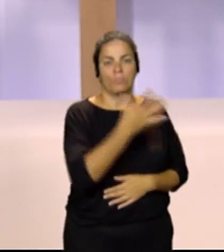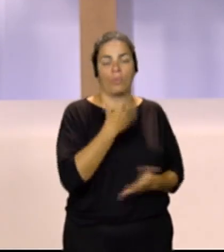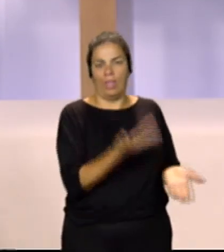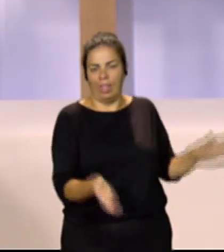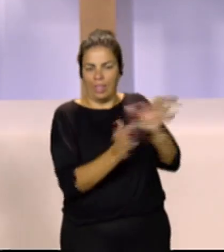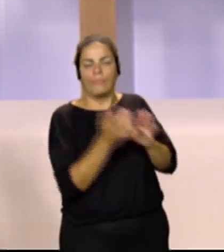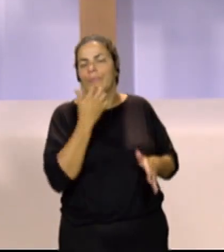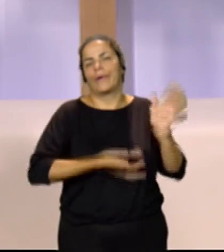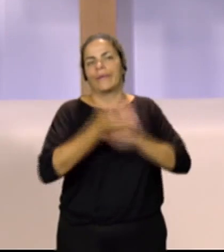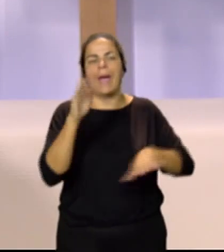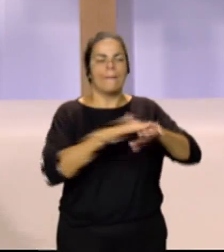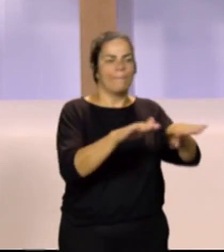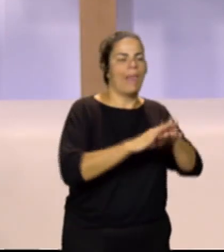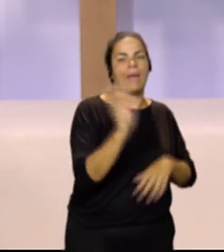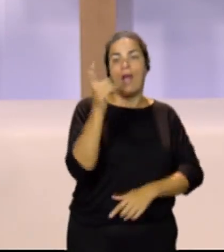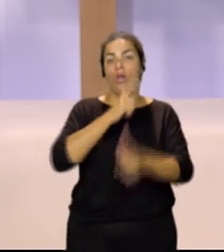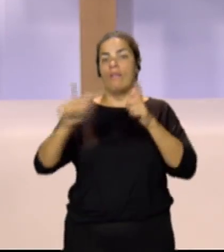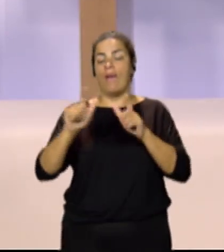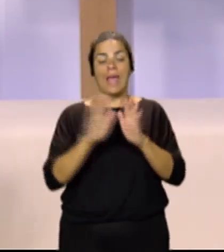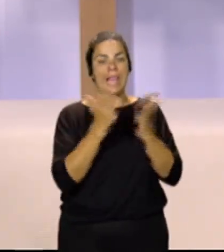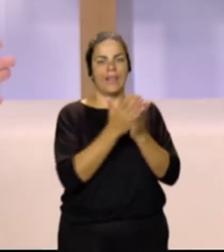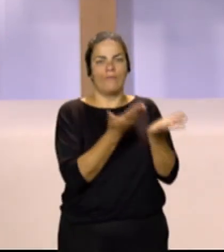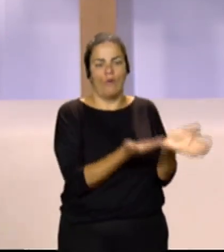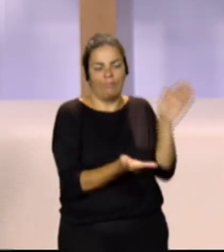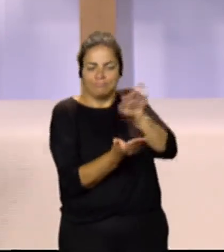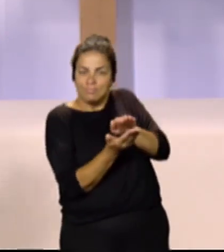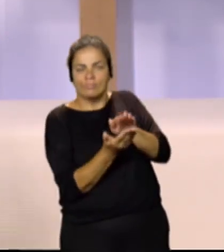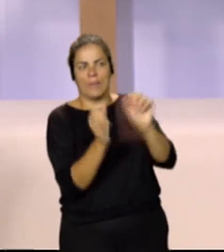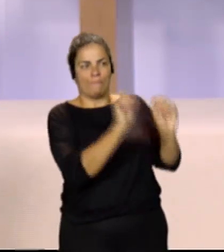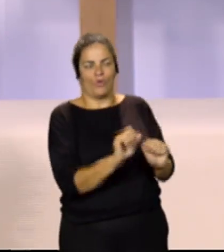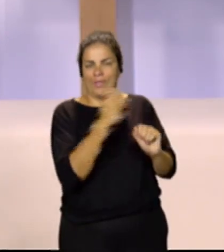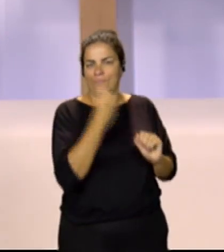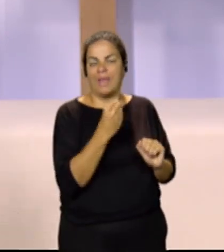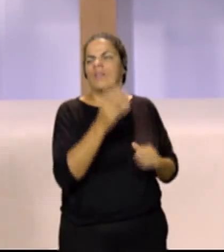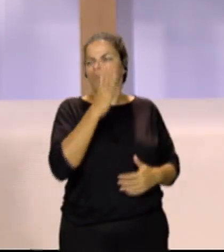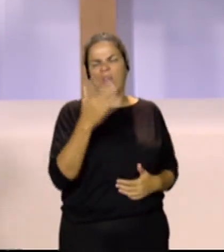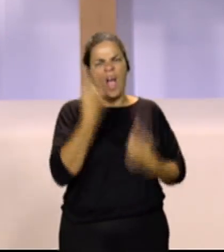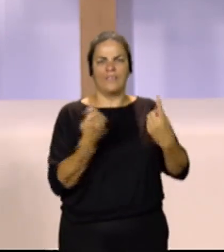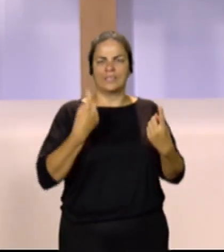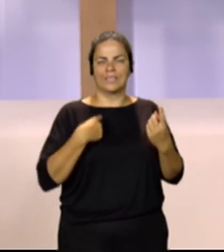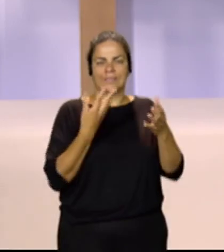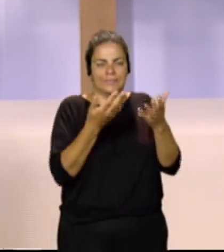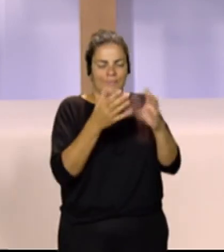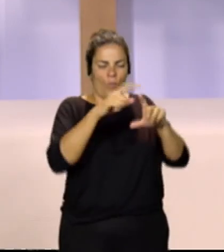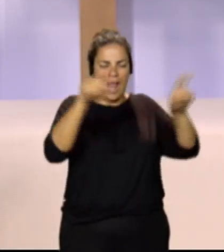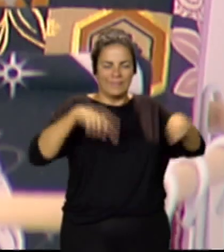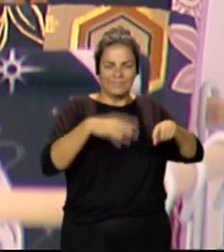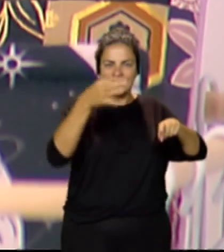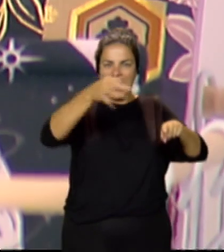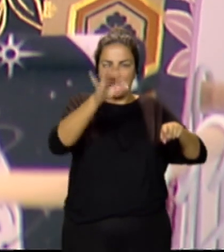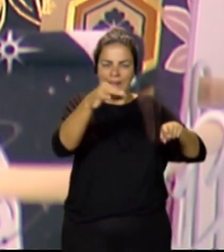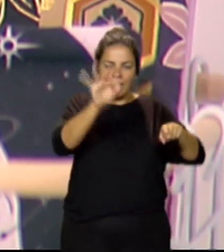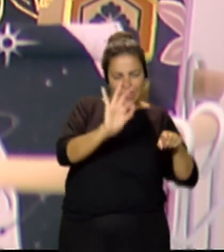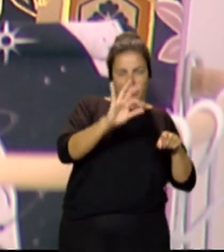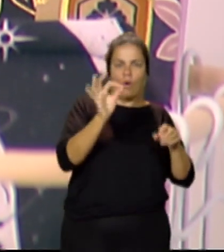vayas a la playa, te vayas de viaje, lo que sea, lleves tu libro bien protegido y no se estropee, porque da mucha rabia cuando se te marca una esquina o se te rompe una